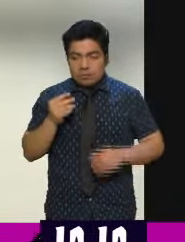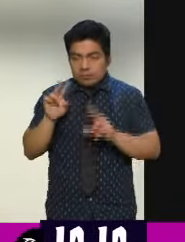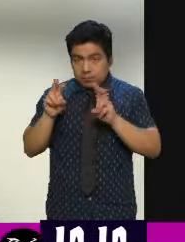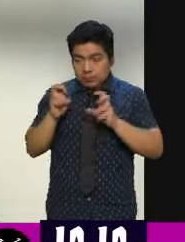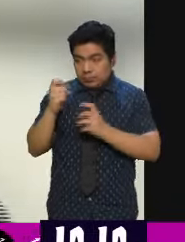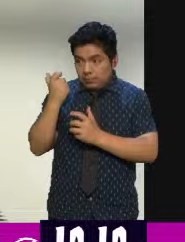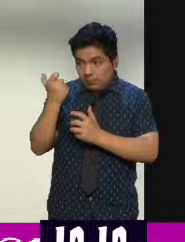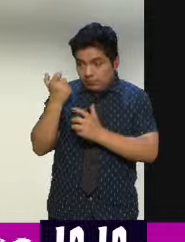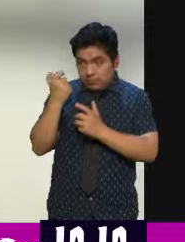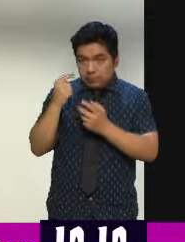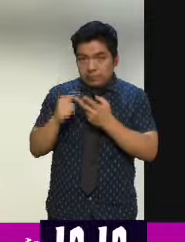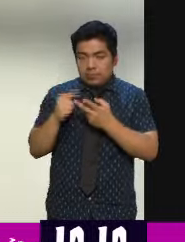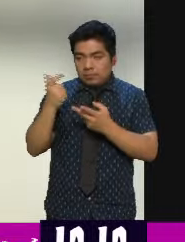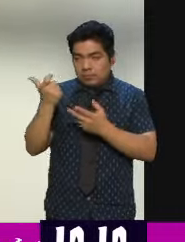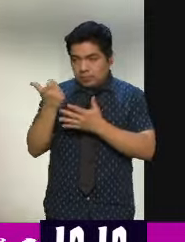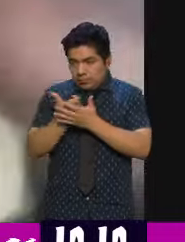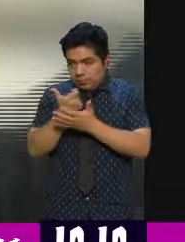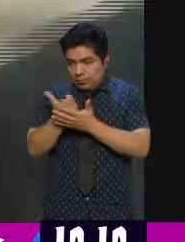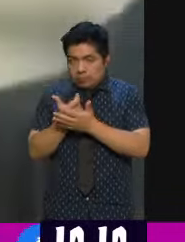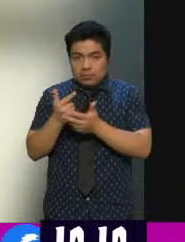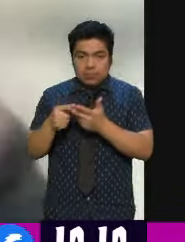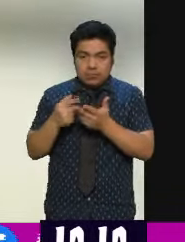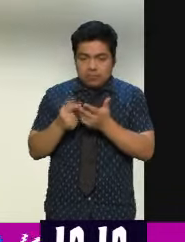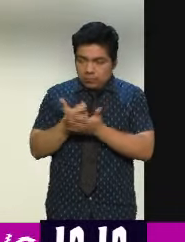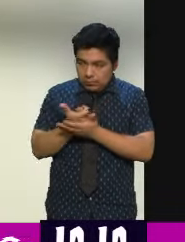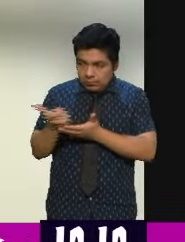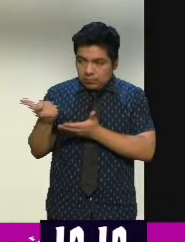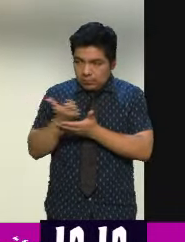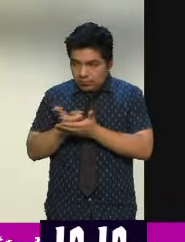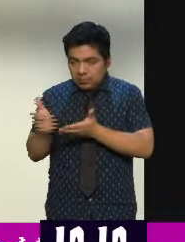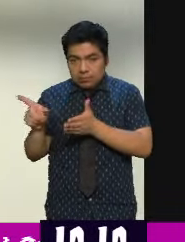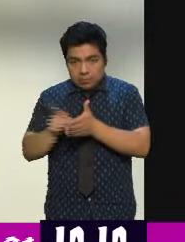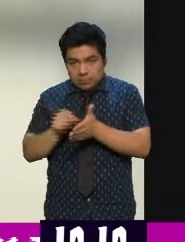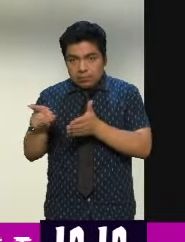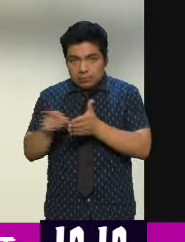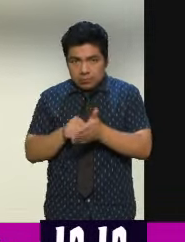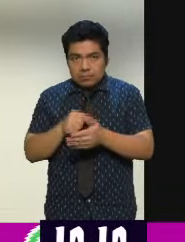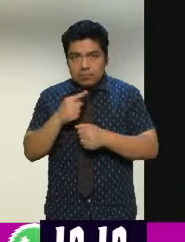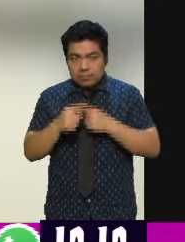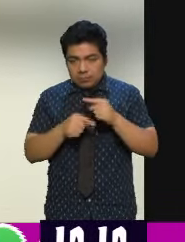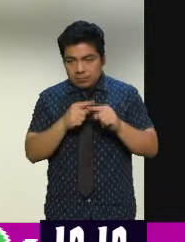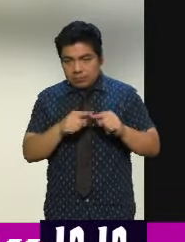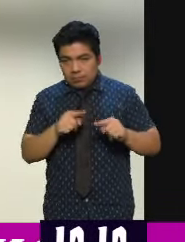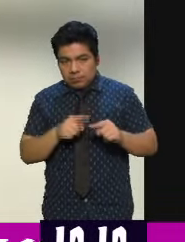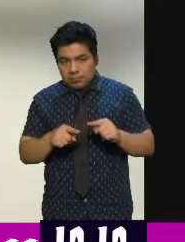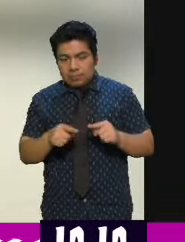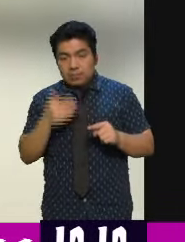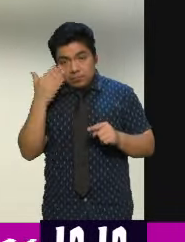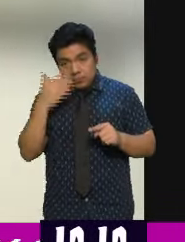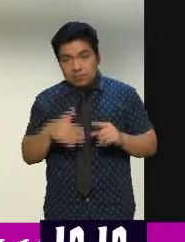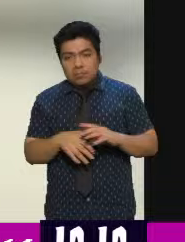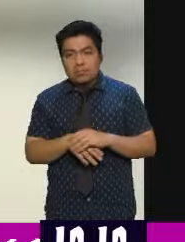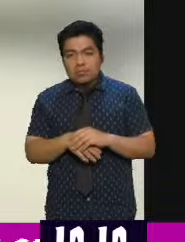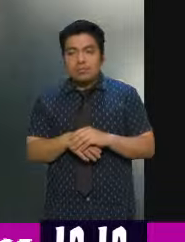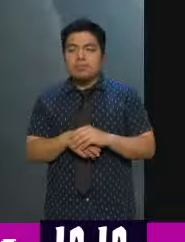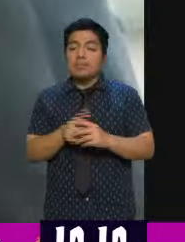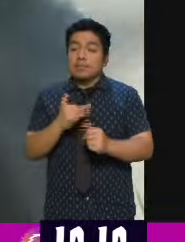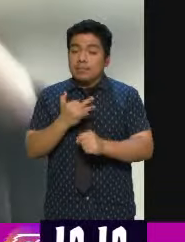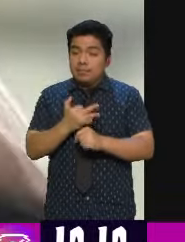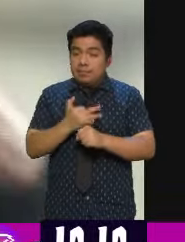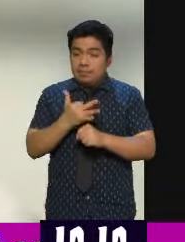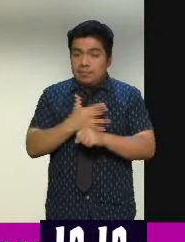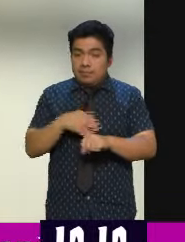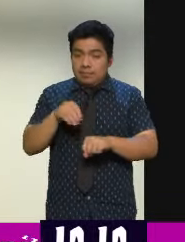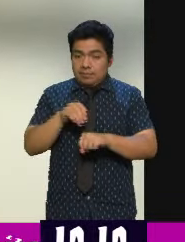productividad y de los salarios, etcétera, que fue una idea que propuso un premio Nobel de Economía Simon y que formalizó